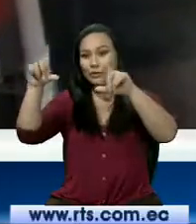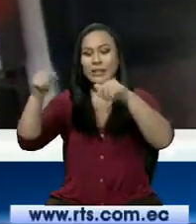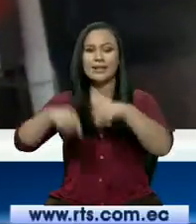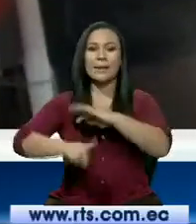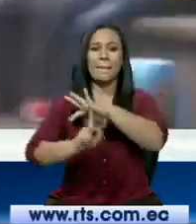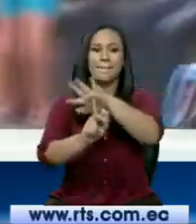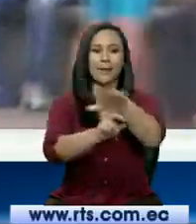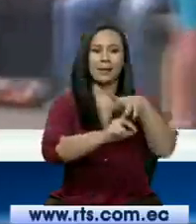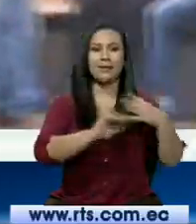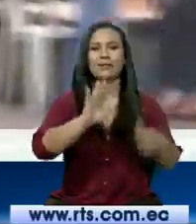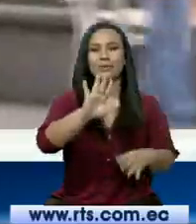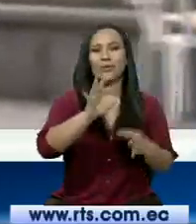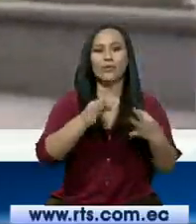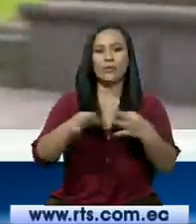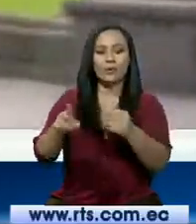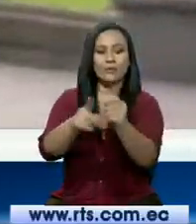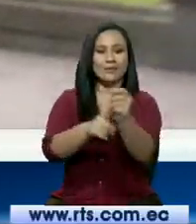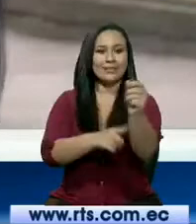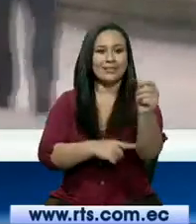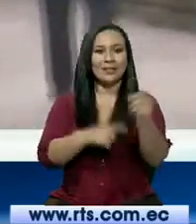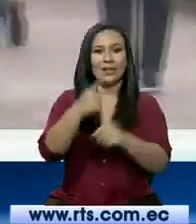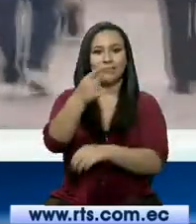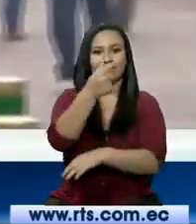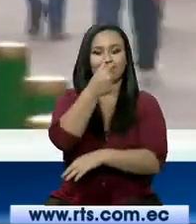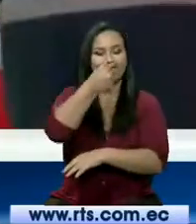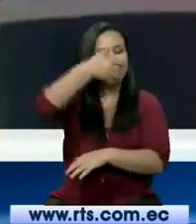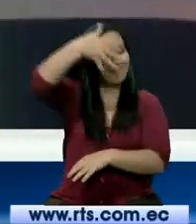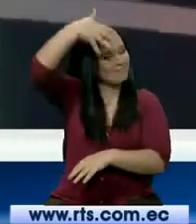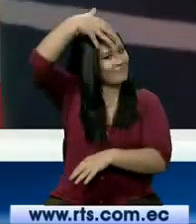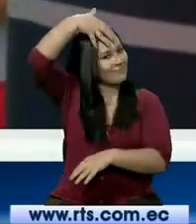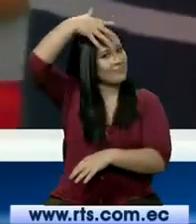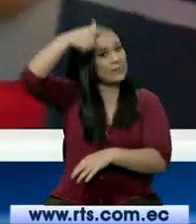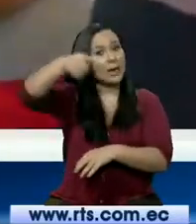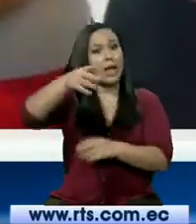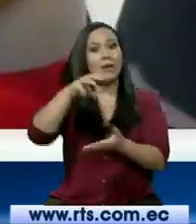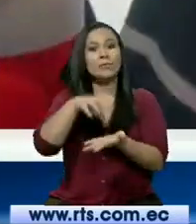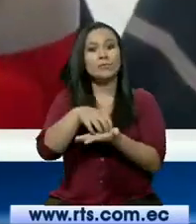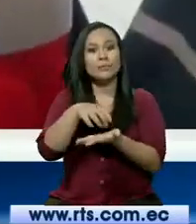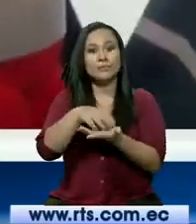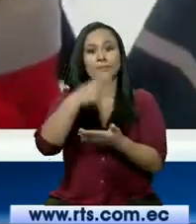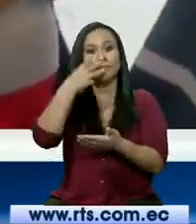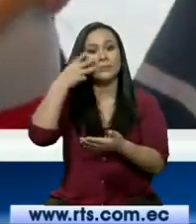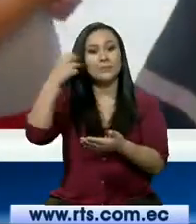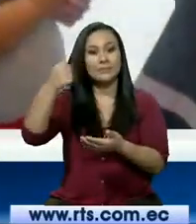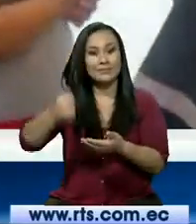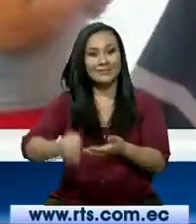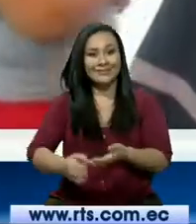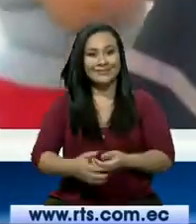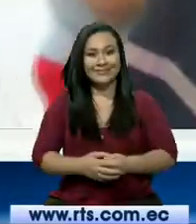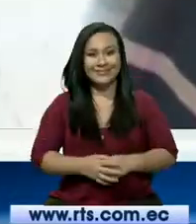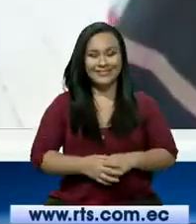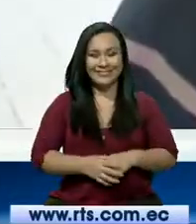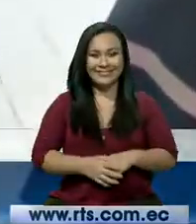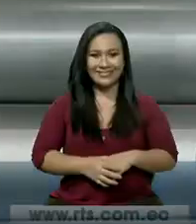parte de la tradición, de la historia de Santo Domingo. Desde la provincia de Sáchila, informó Gisela Moreira.